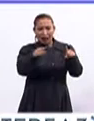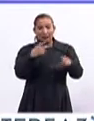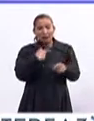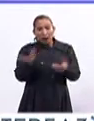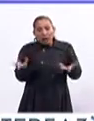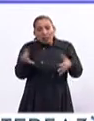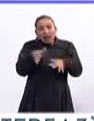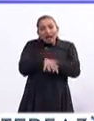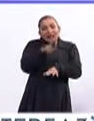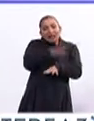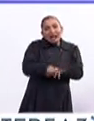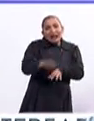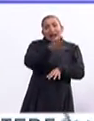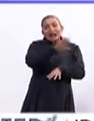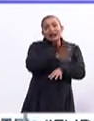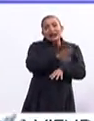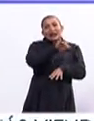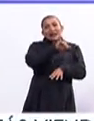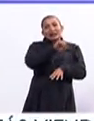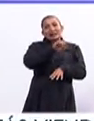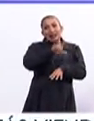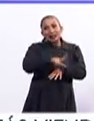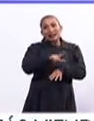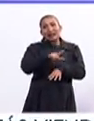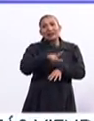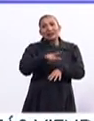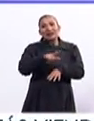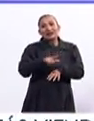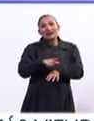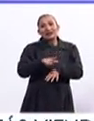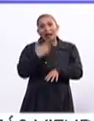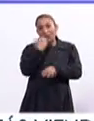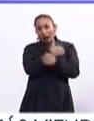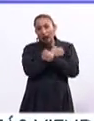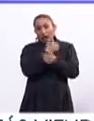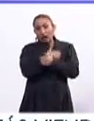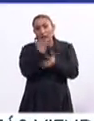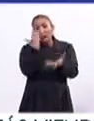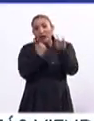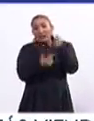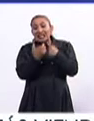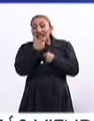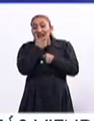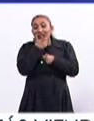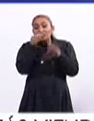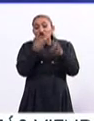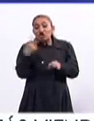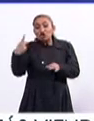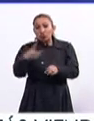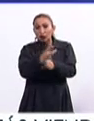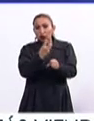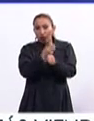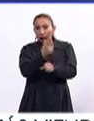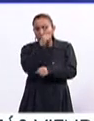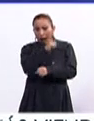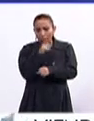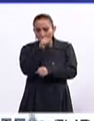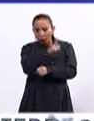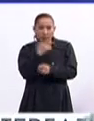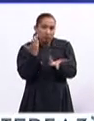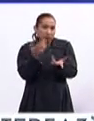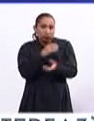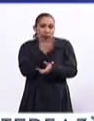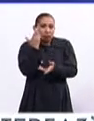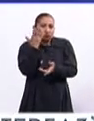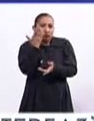los tienes que integrar a lo que se llama el ESL, English as a Second Language, la educación de aprender el inglés como si una segunda lengua o porque